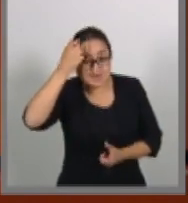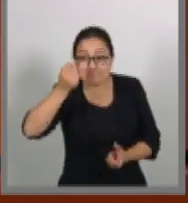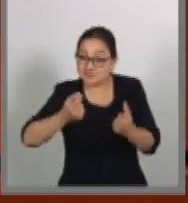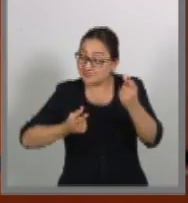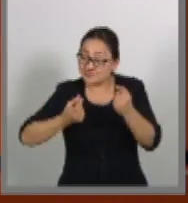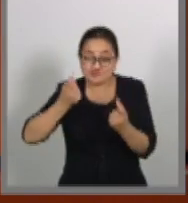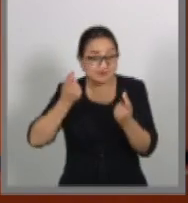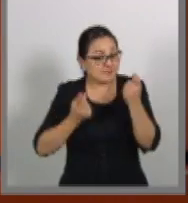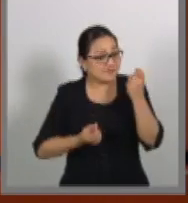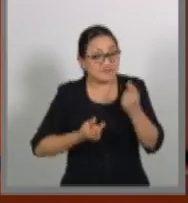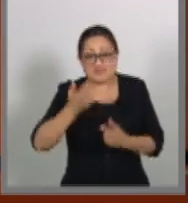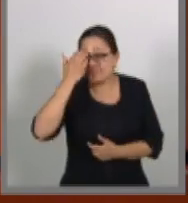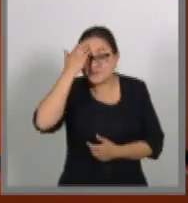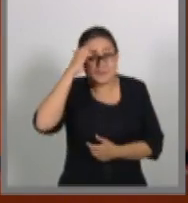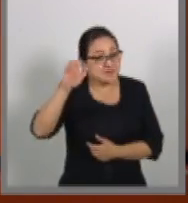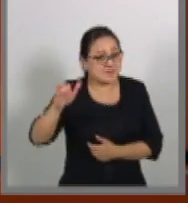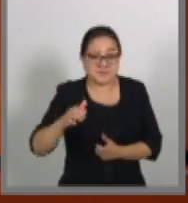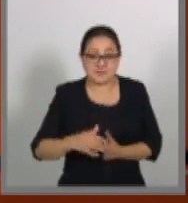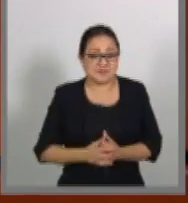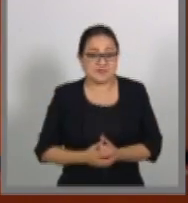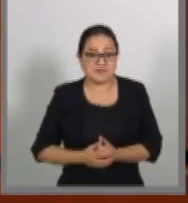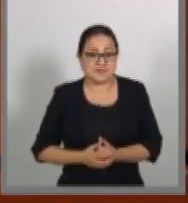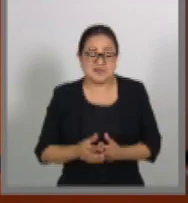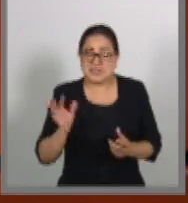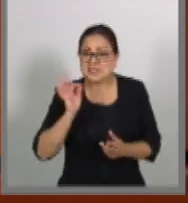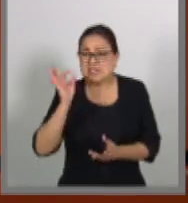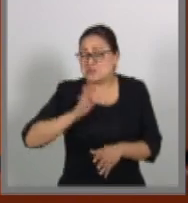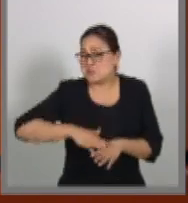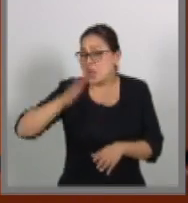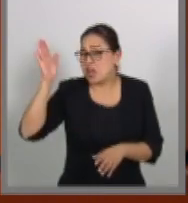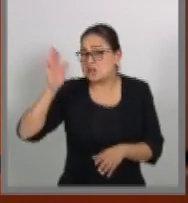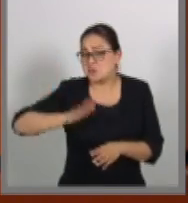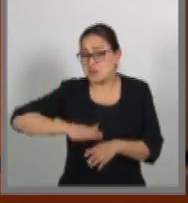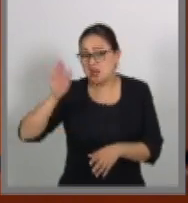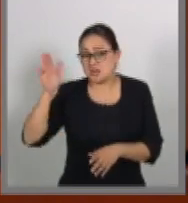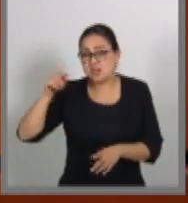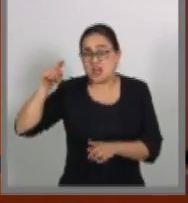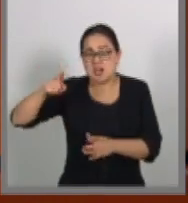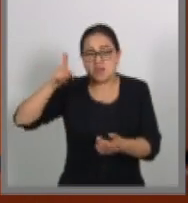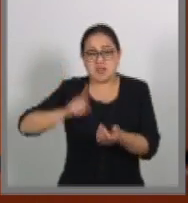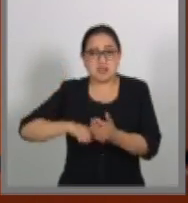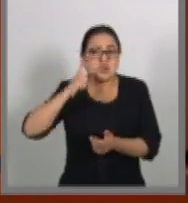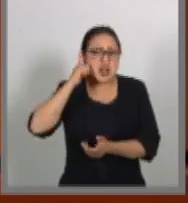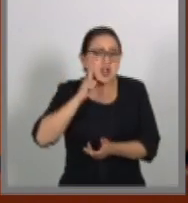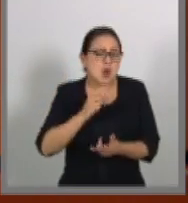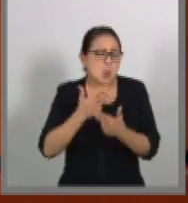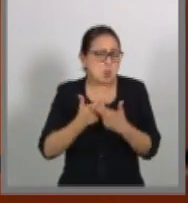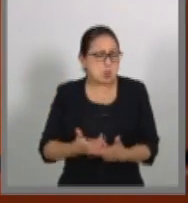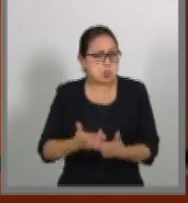pueden ser muchos más. Nada más el guerrero, quise cuantos hay.